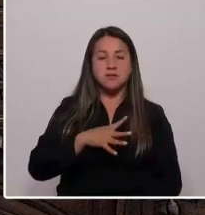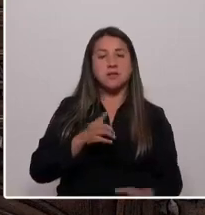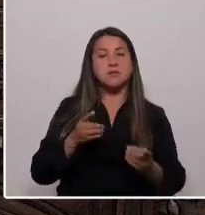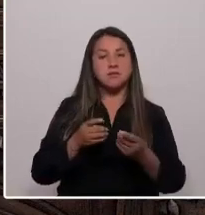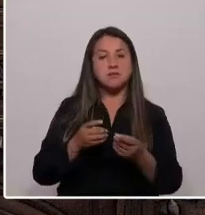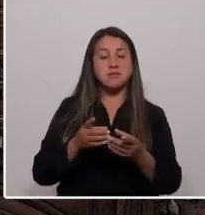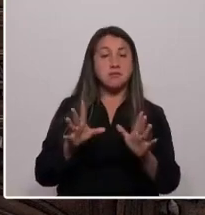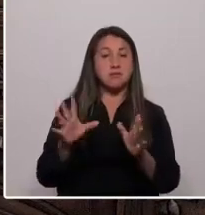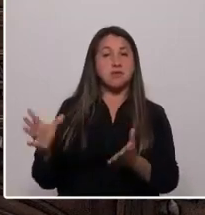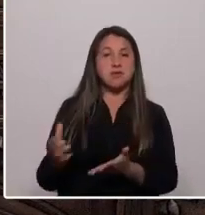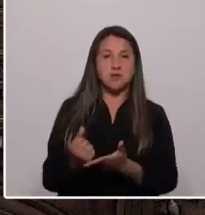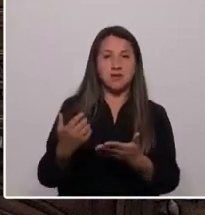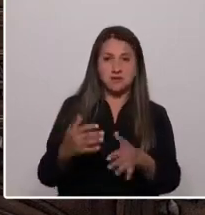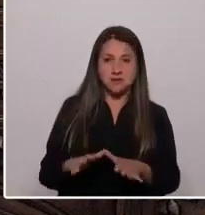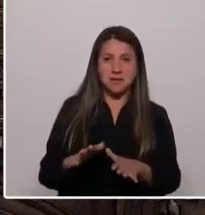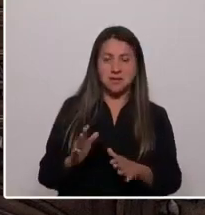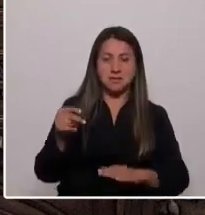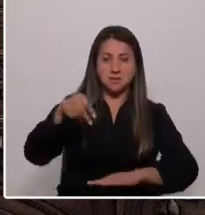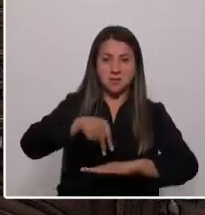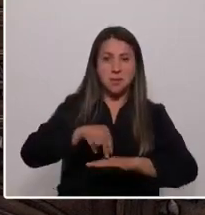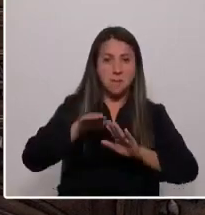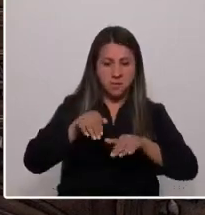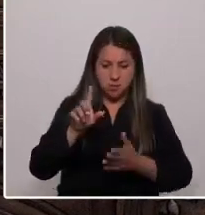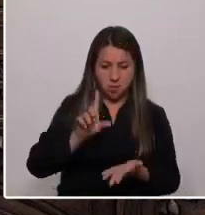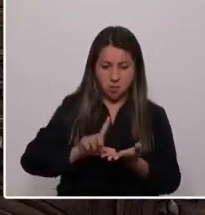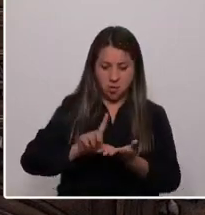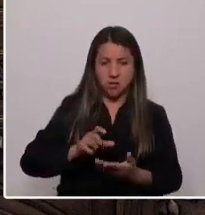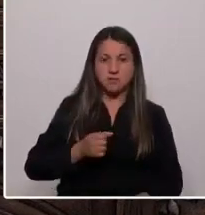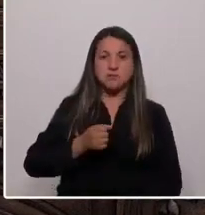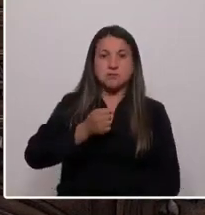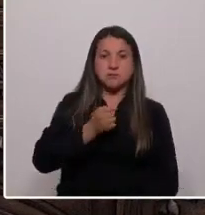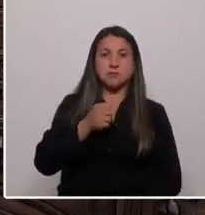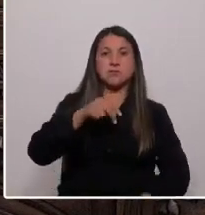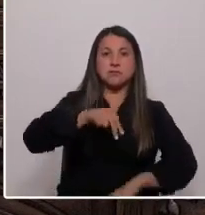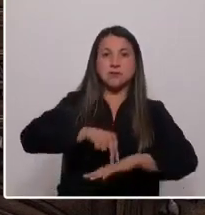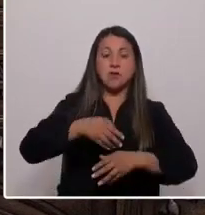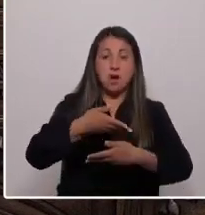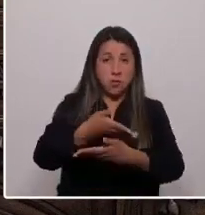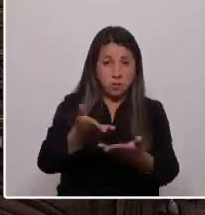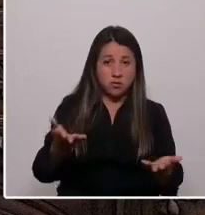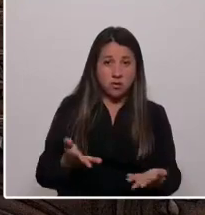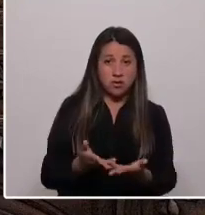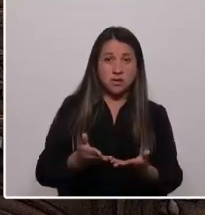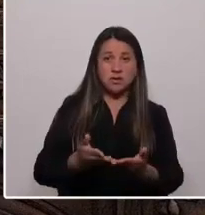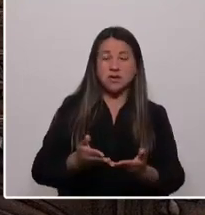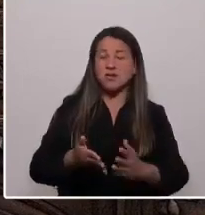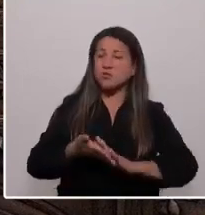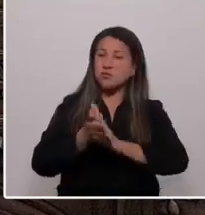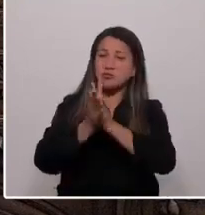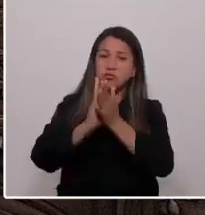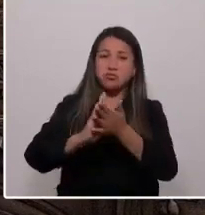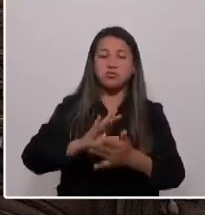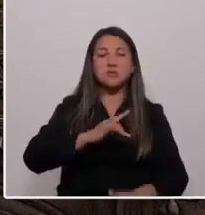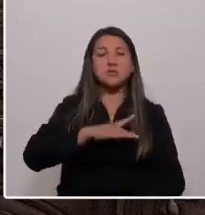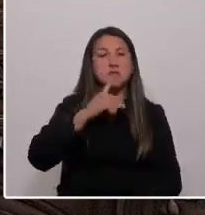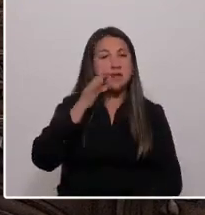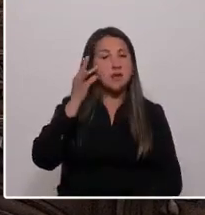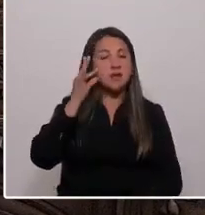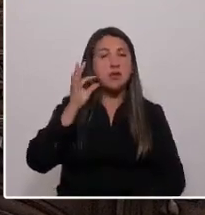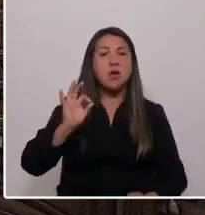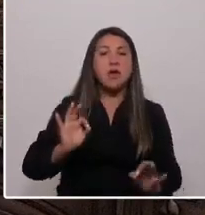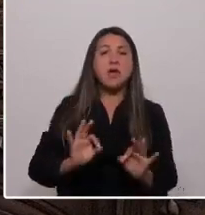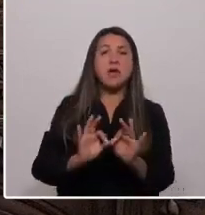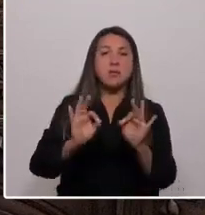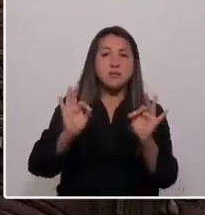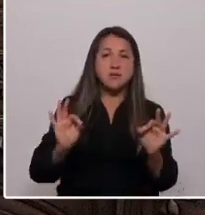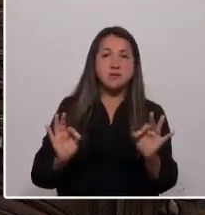Hoy me dirijo a ustedes, colegas, y a todos los chilenos, especialmente a los de